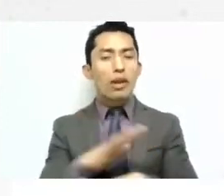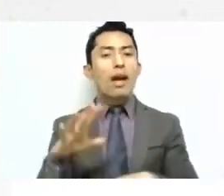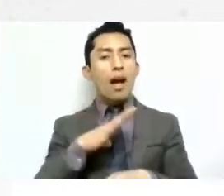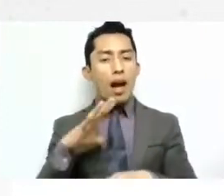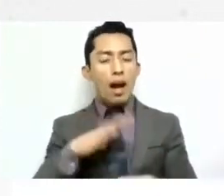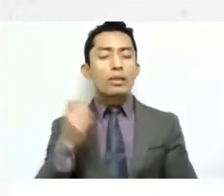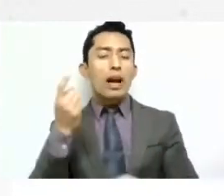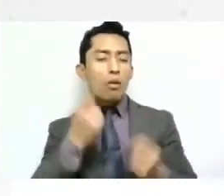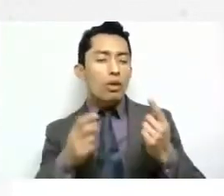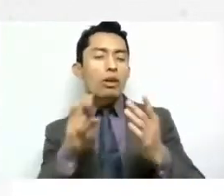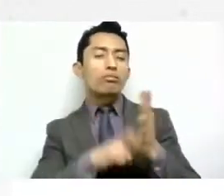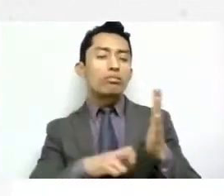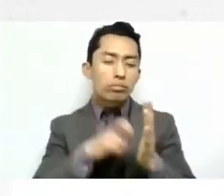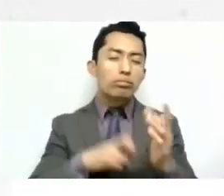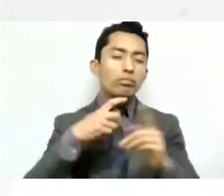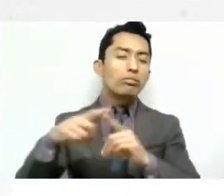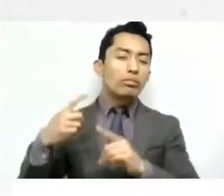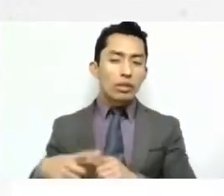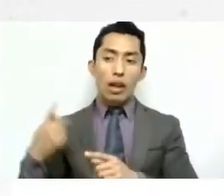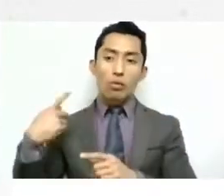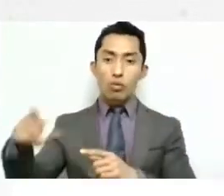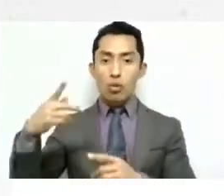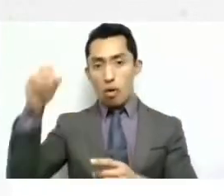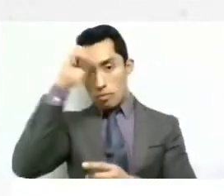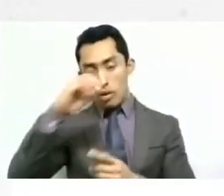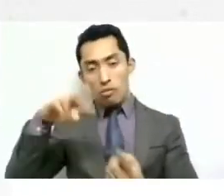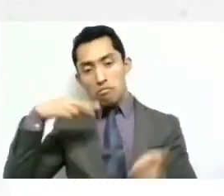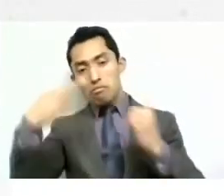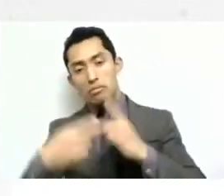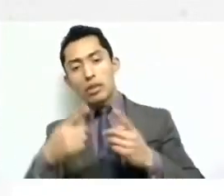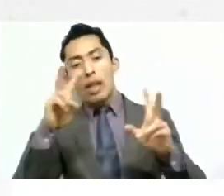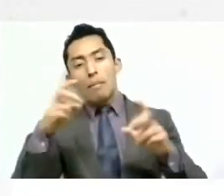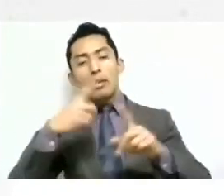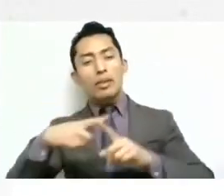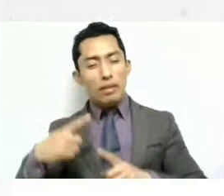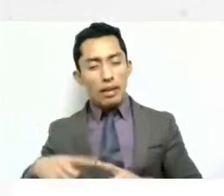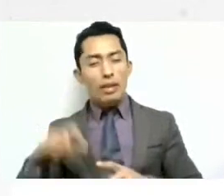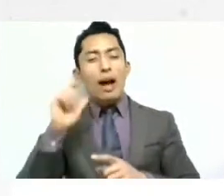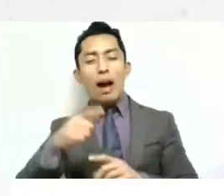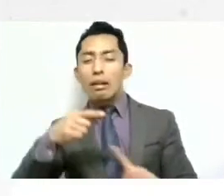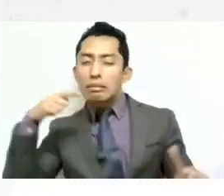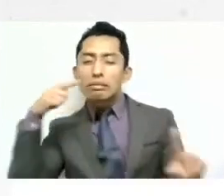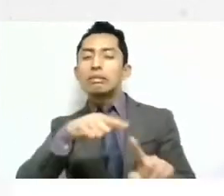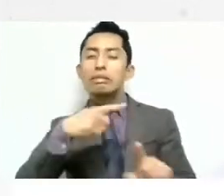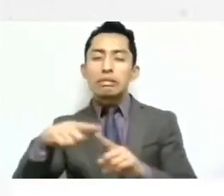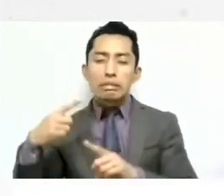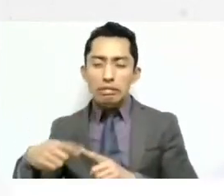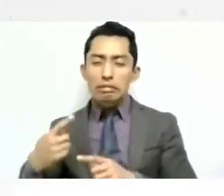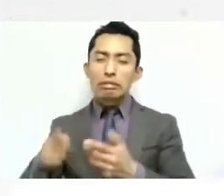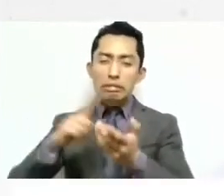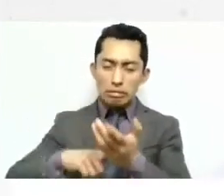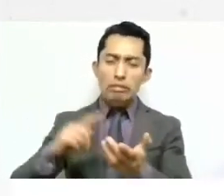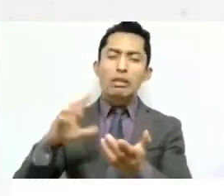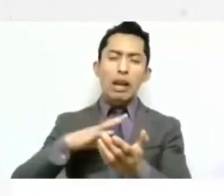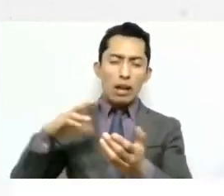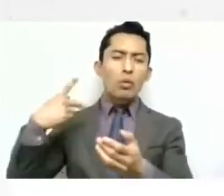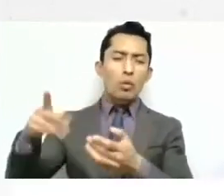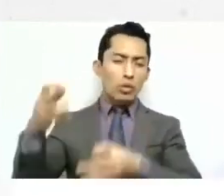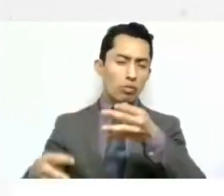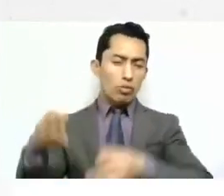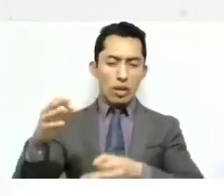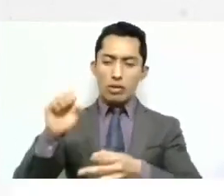modificado la posición de la Corte en relación con algunos temas muy específicos, en este caso